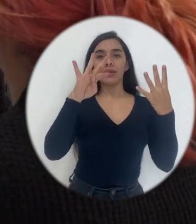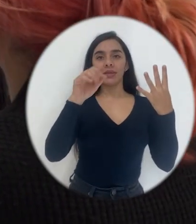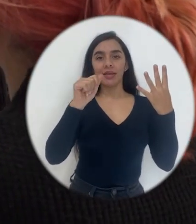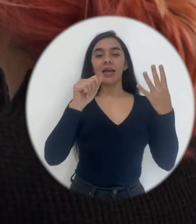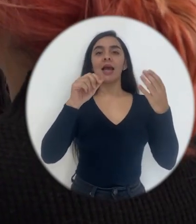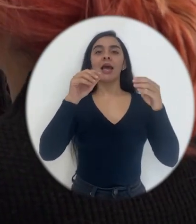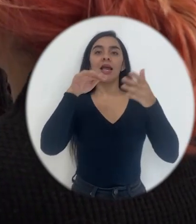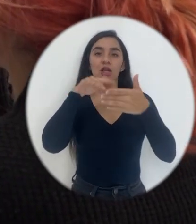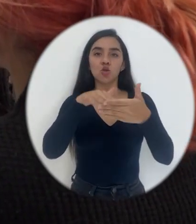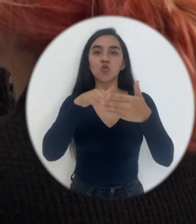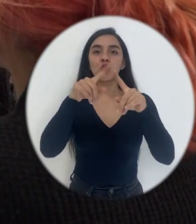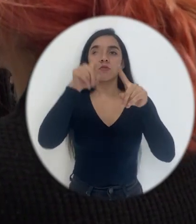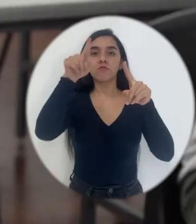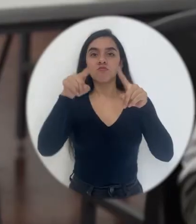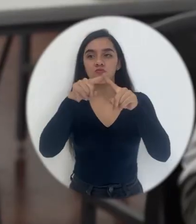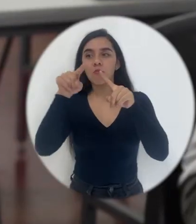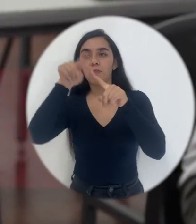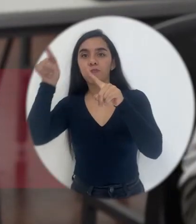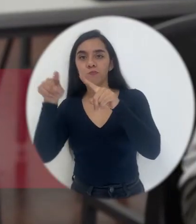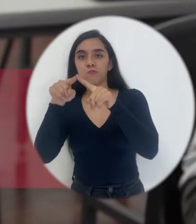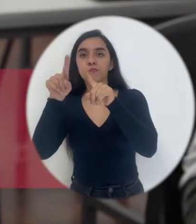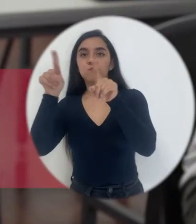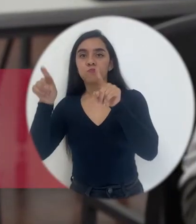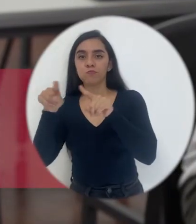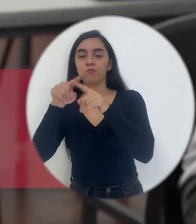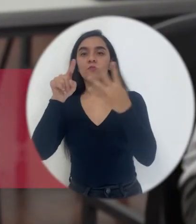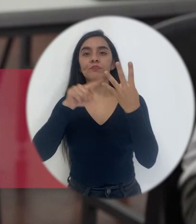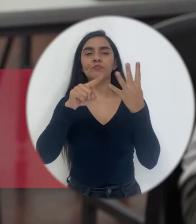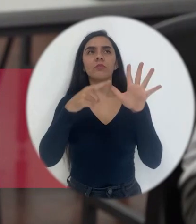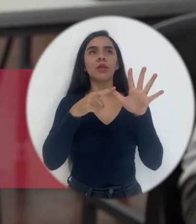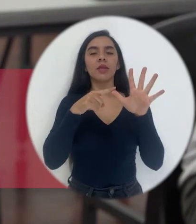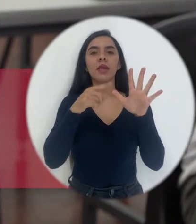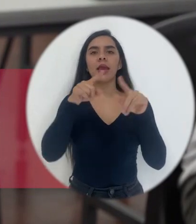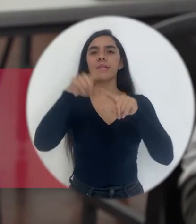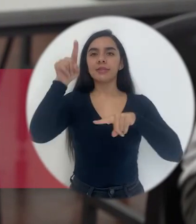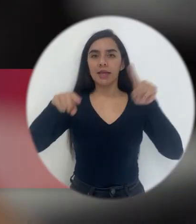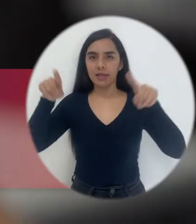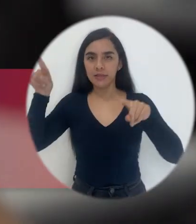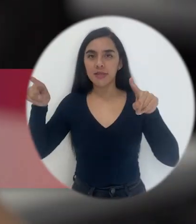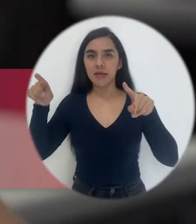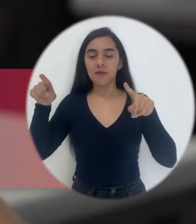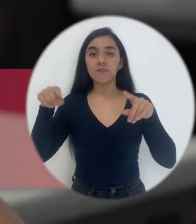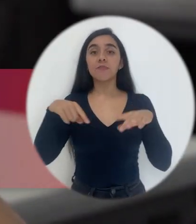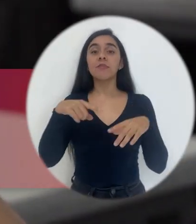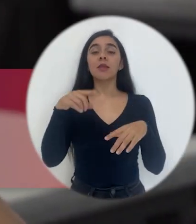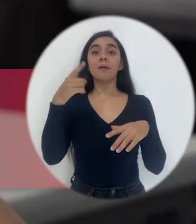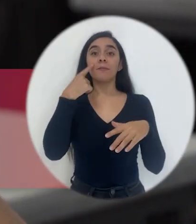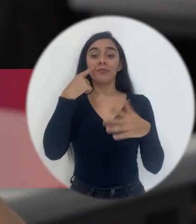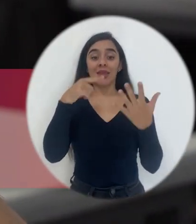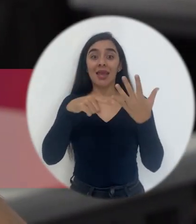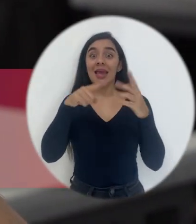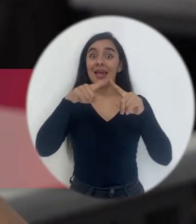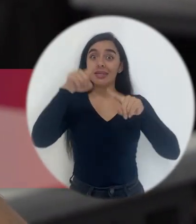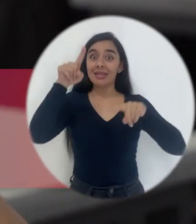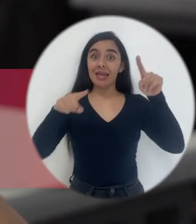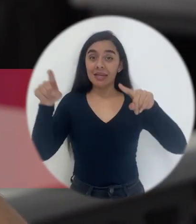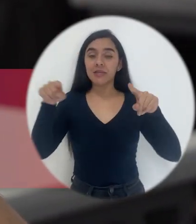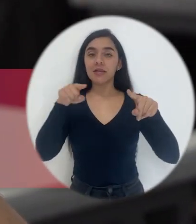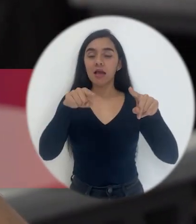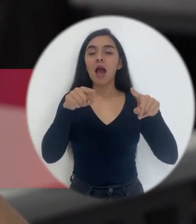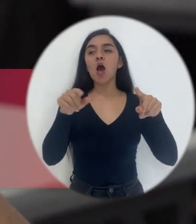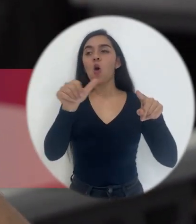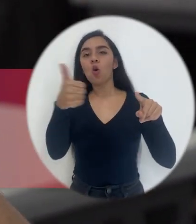¿cuál me falta? Estadística, ¿verdad? Que ese fue... Por cierto, estadística fue algo interesante, porque si bien los otros programas tenían